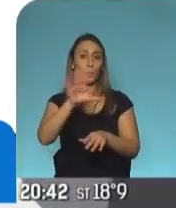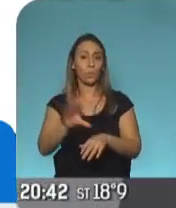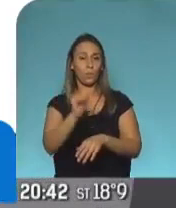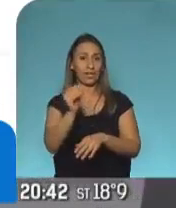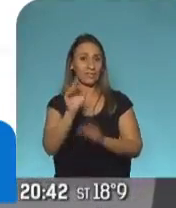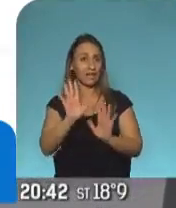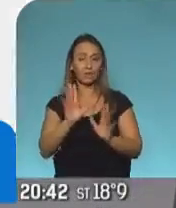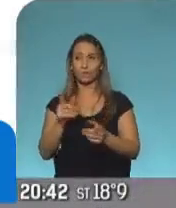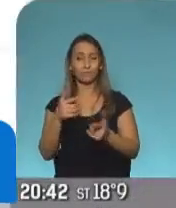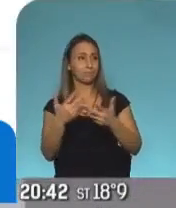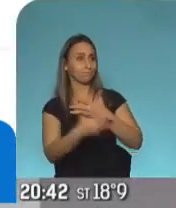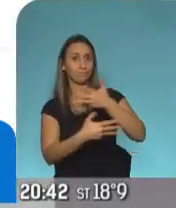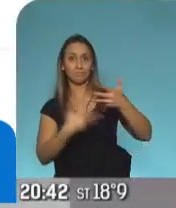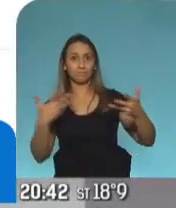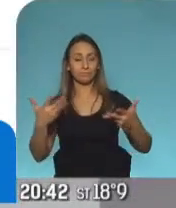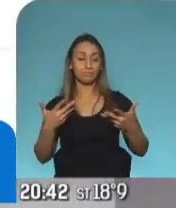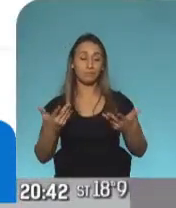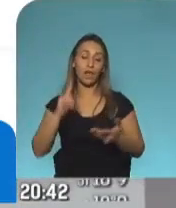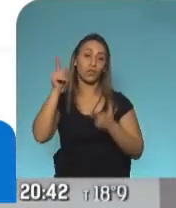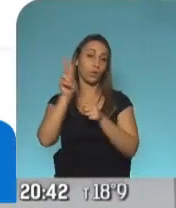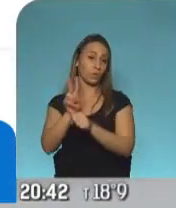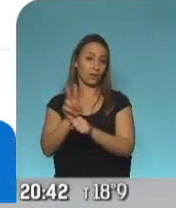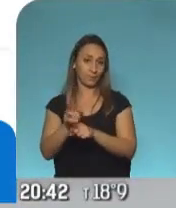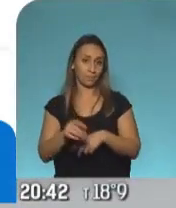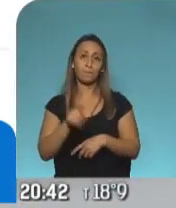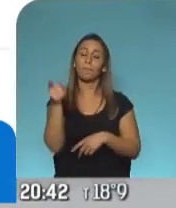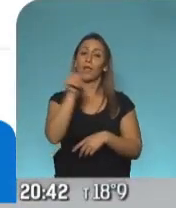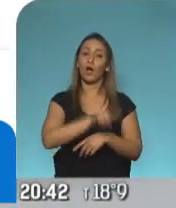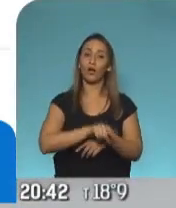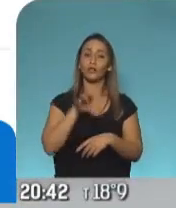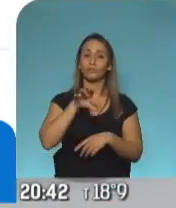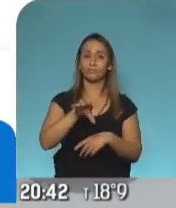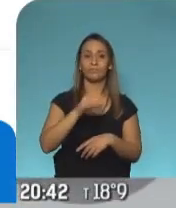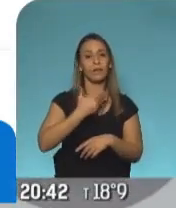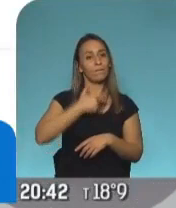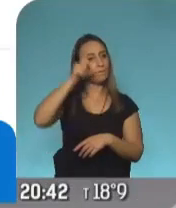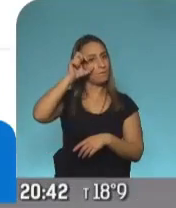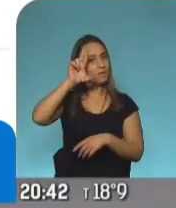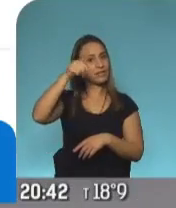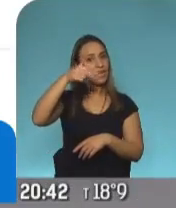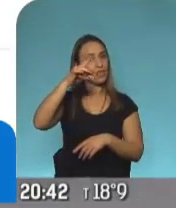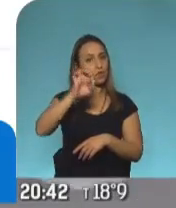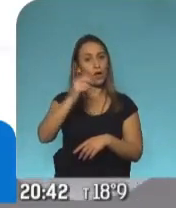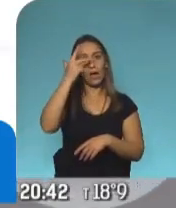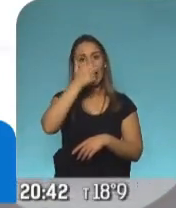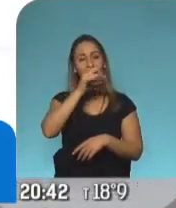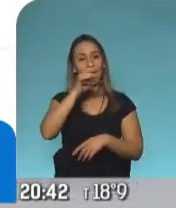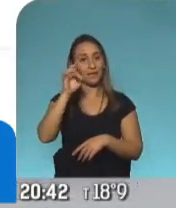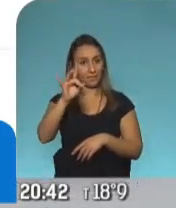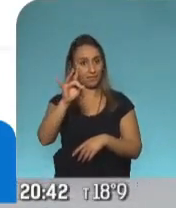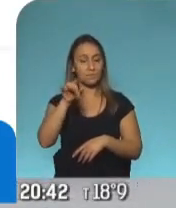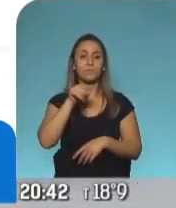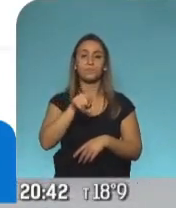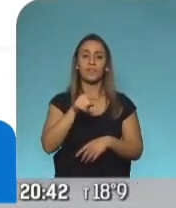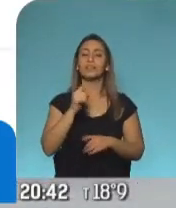brasileños. Vamos al siguiente. En este caso, Fernando Haddad, que fue candidato a presidente de Brasil por el PT. Dice,